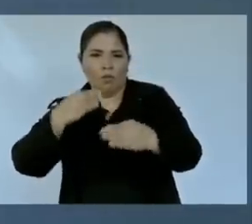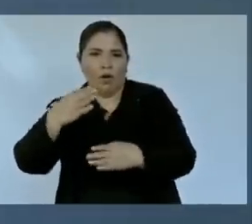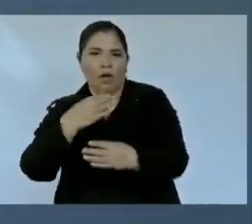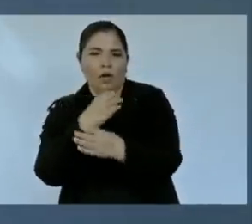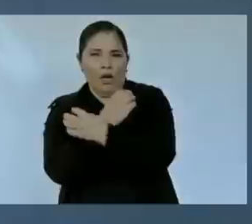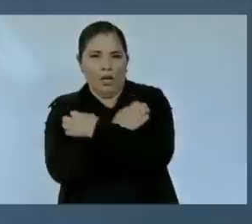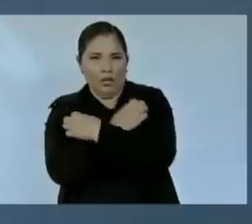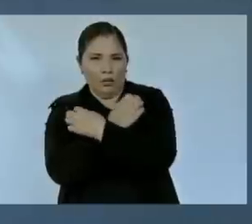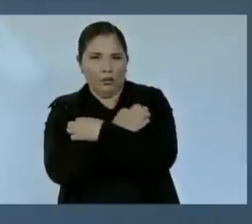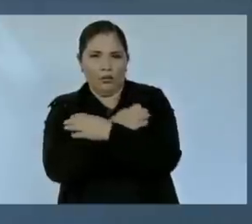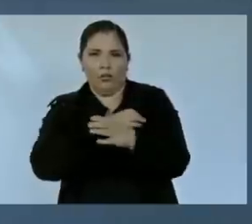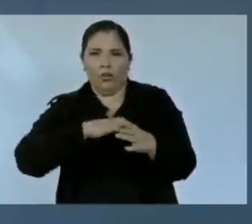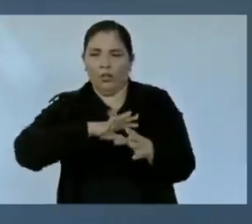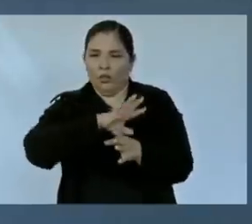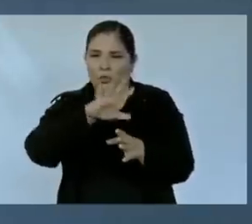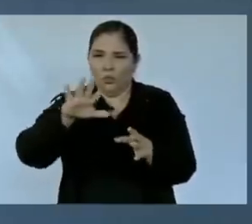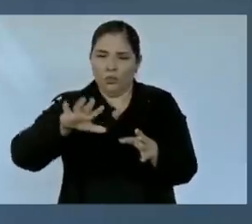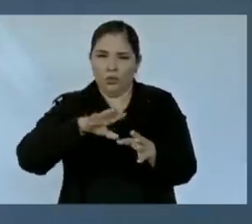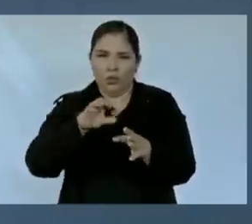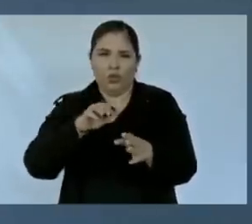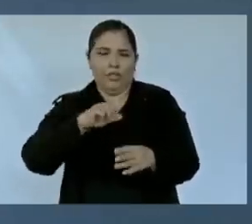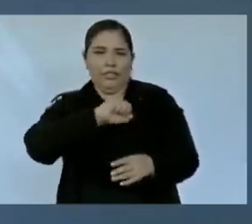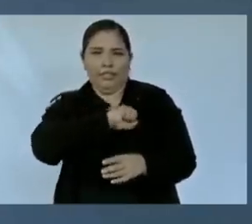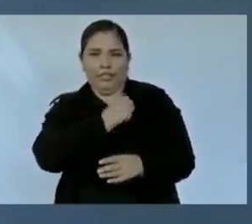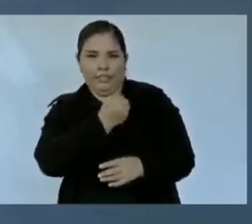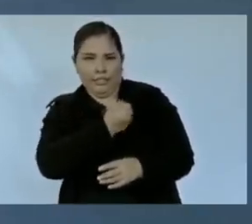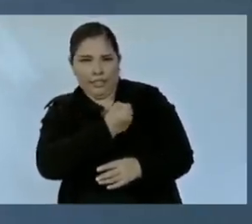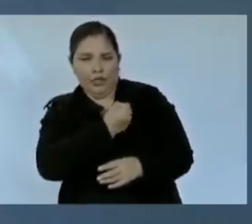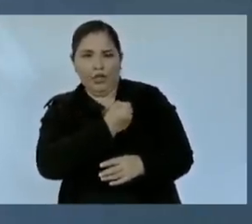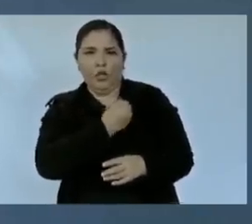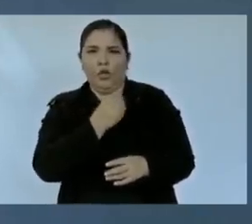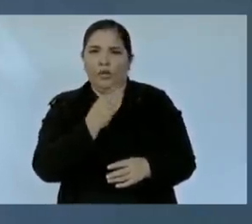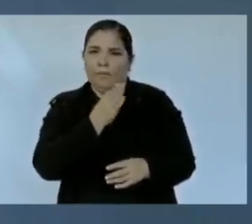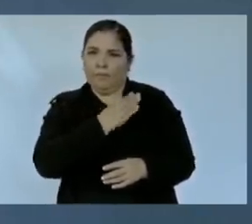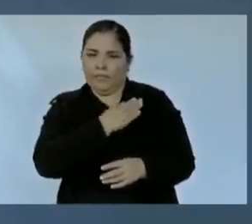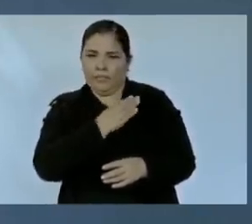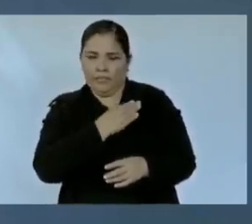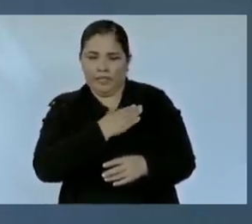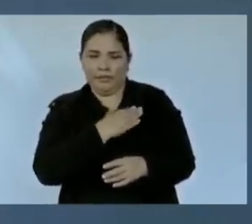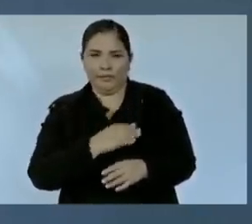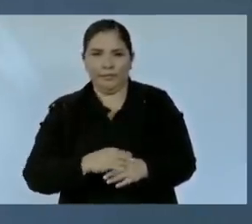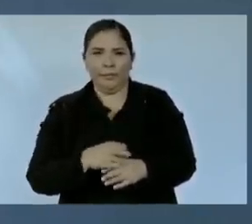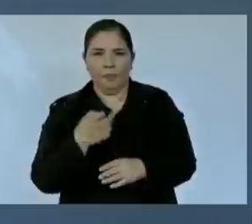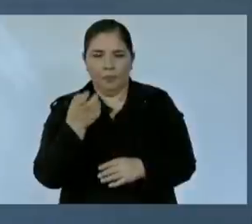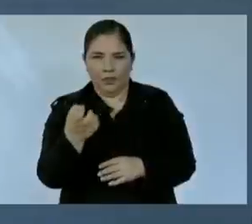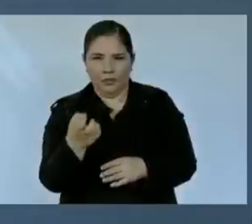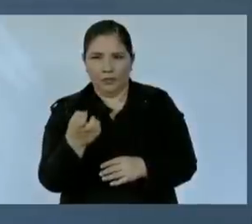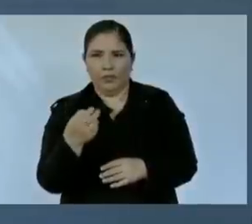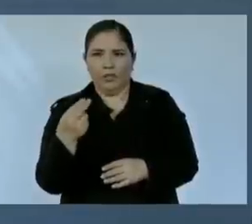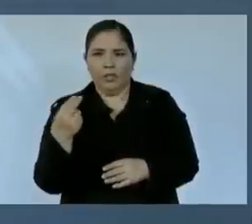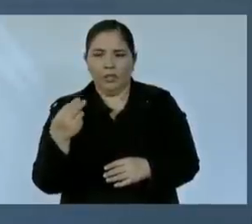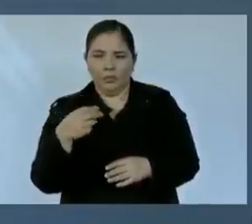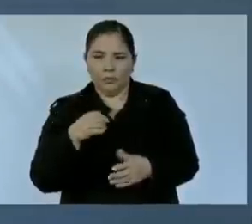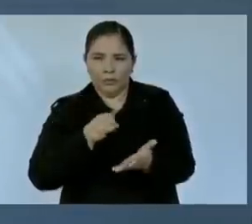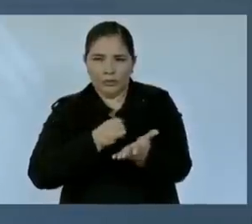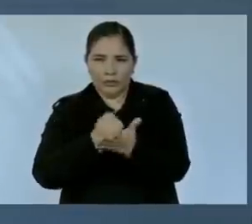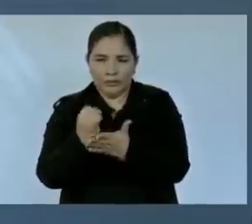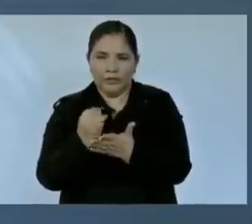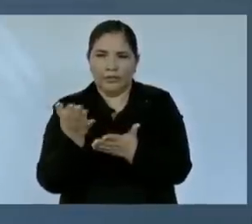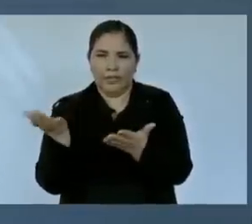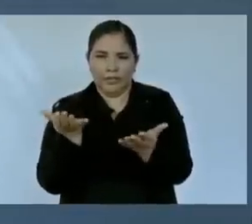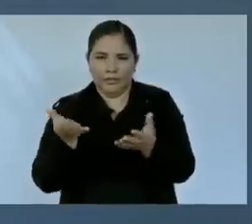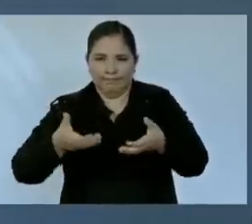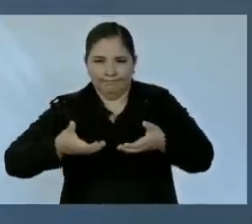y en todo lo que tiene que ver con la salud y con el bienestar. Por eso decidimos hacer este